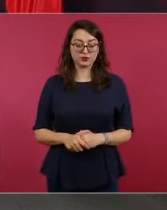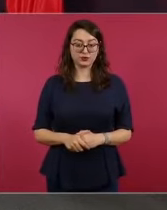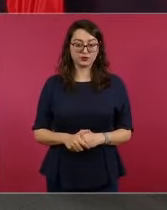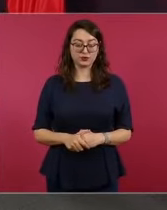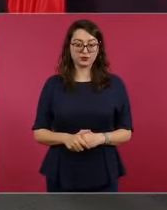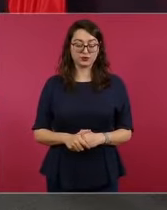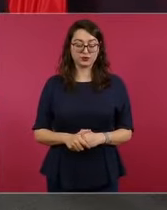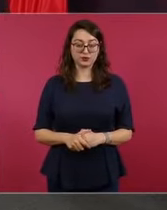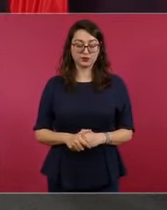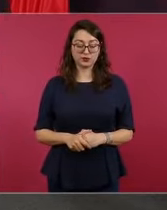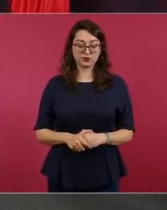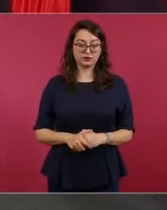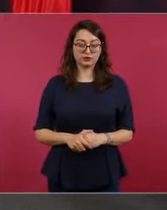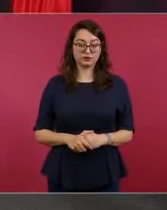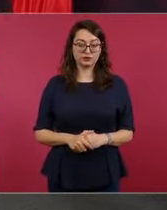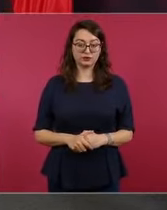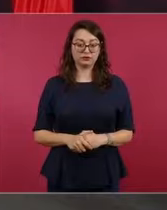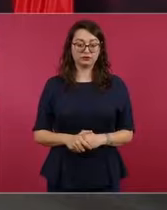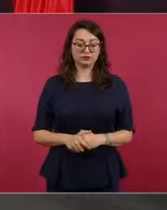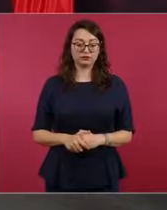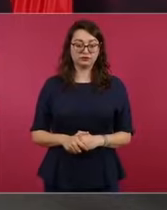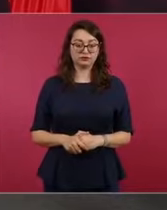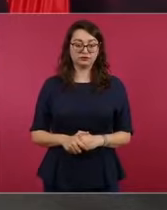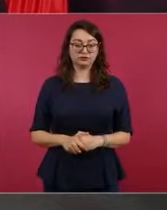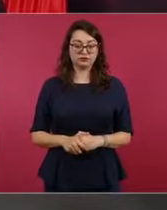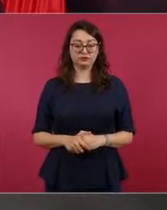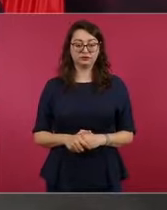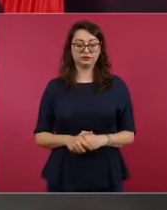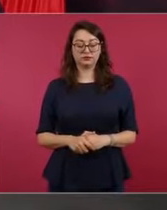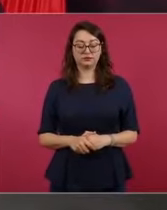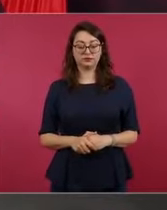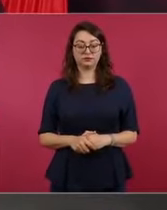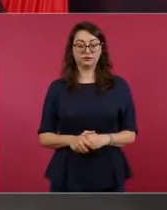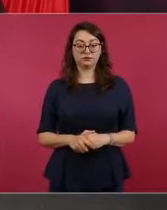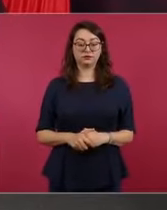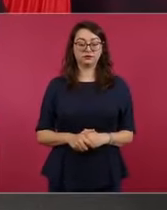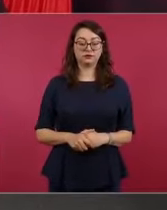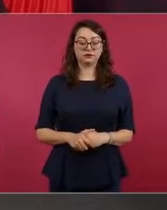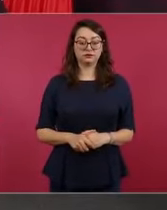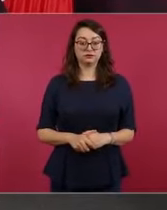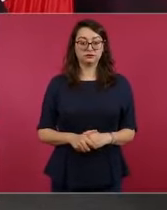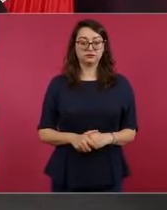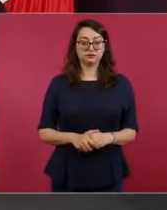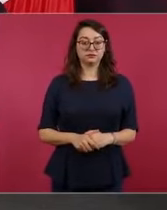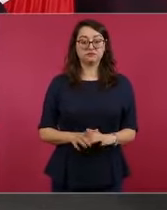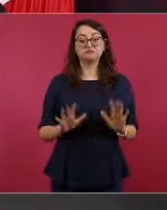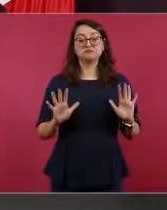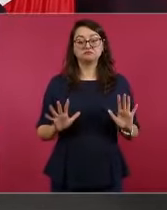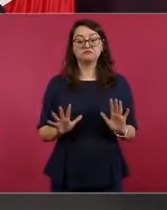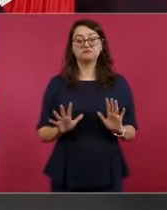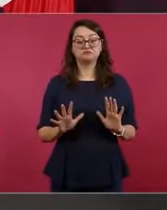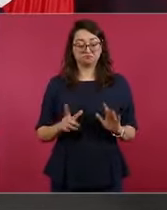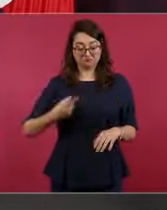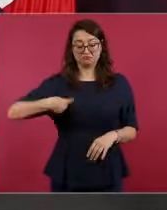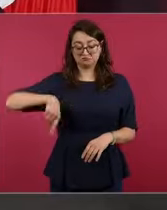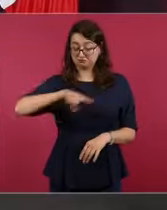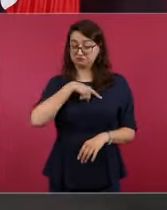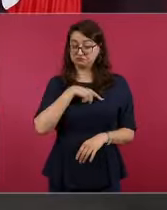Y desde luego que se respetan los derechos humanos.